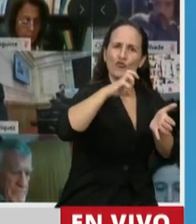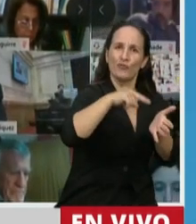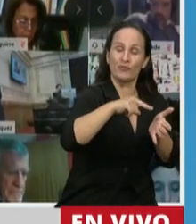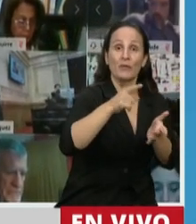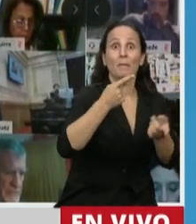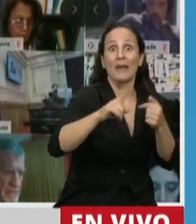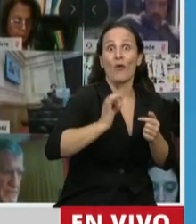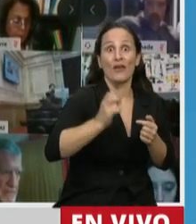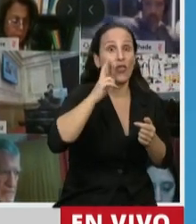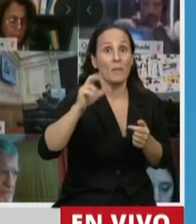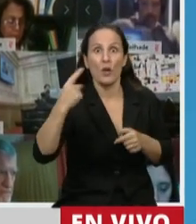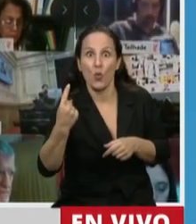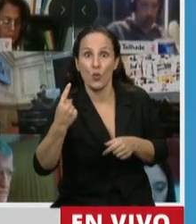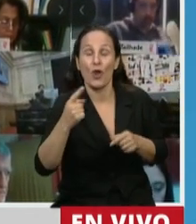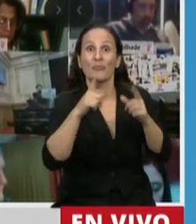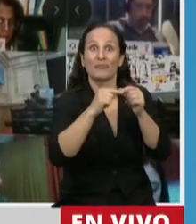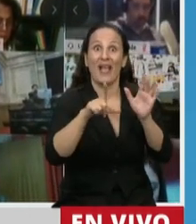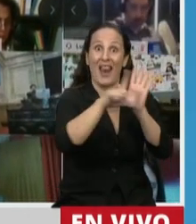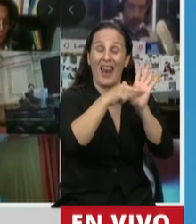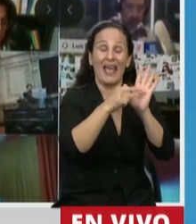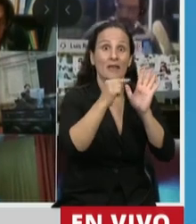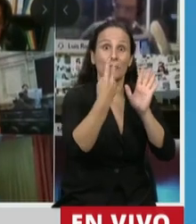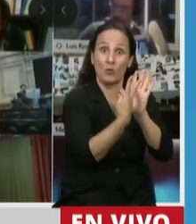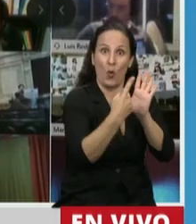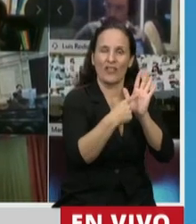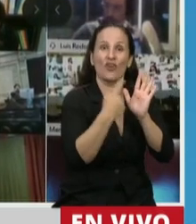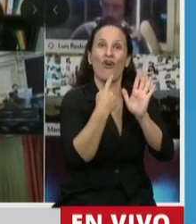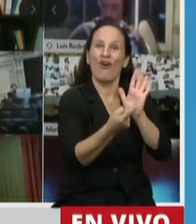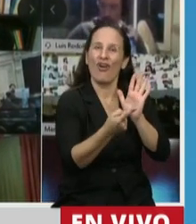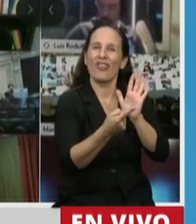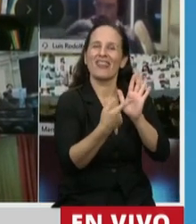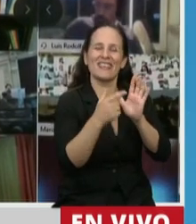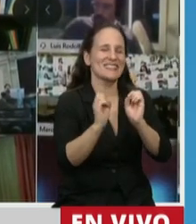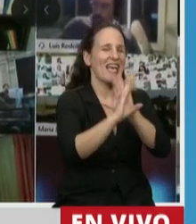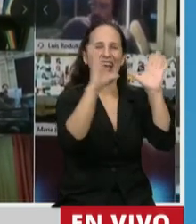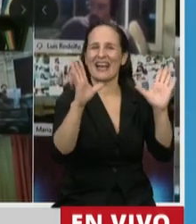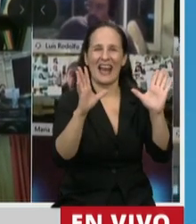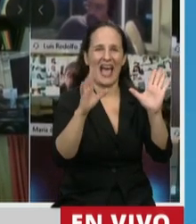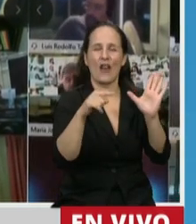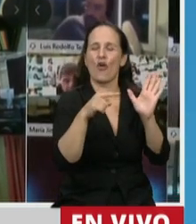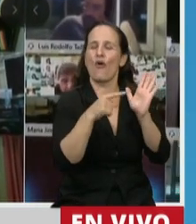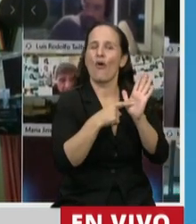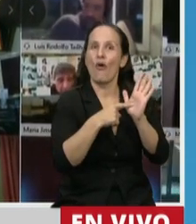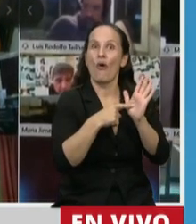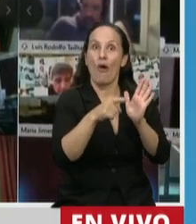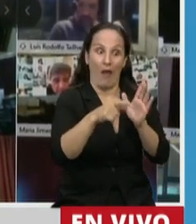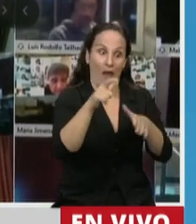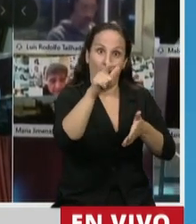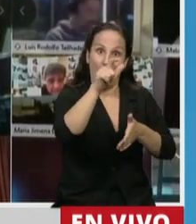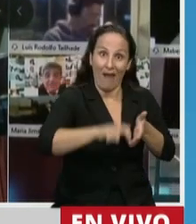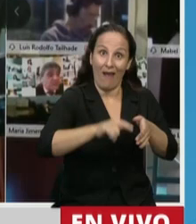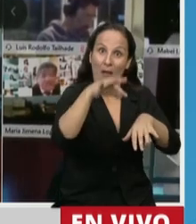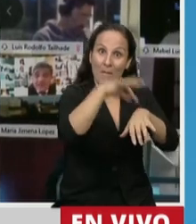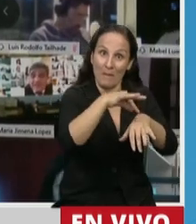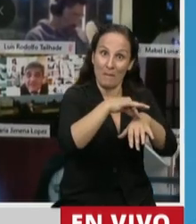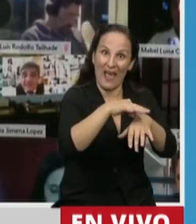en 2001, el artículo 4 de aquella ley excluía claramente la posibilidad de que la prescripción médica